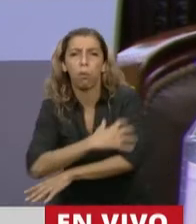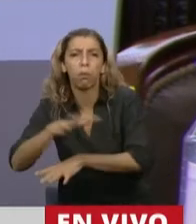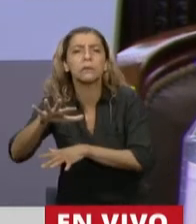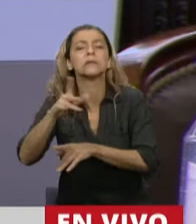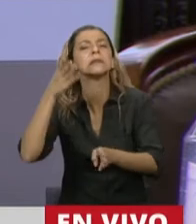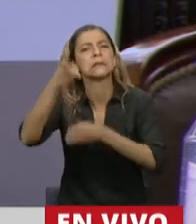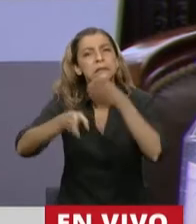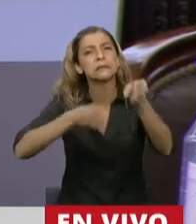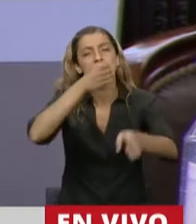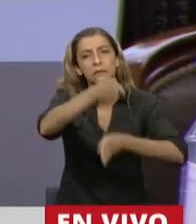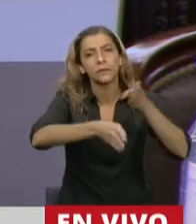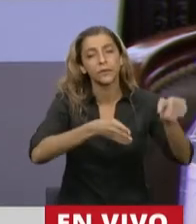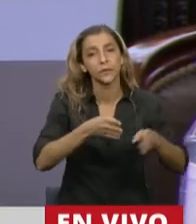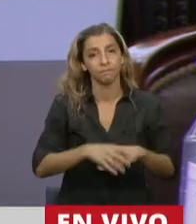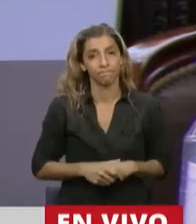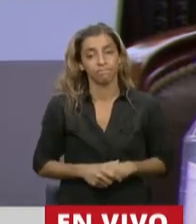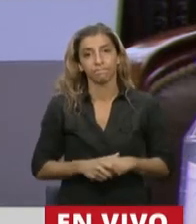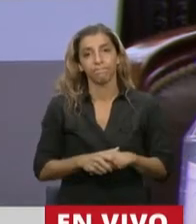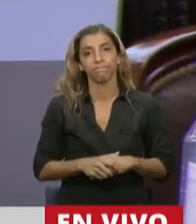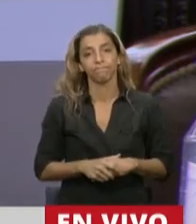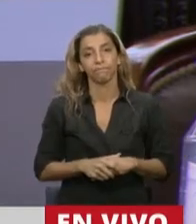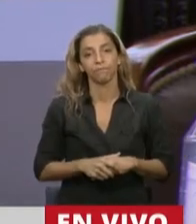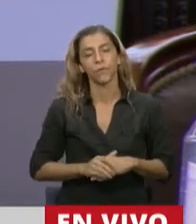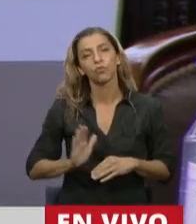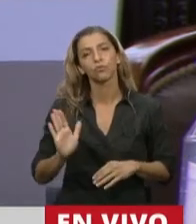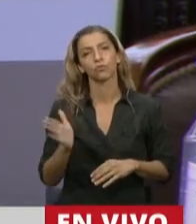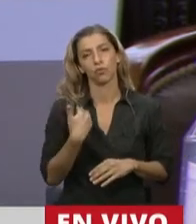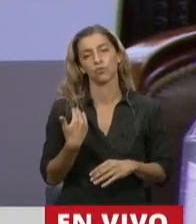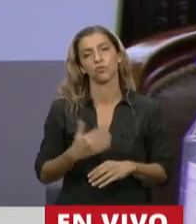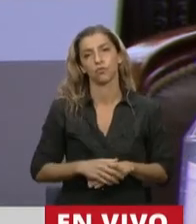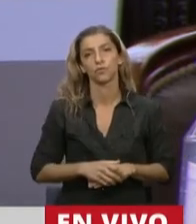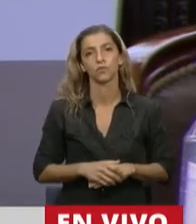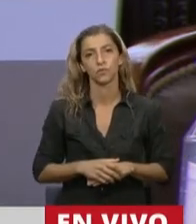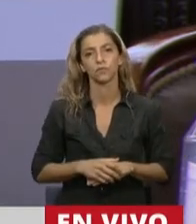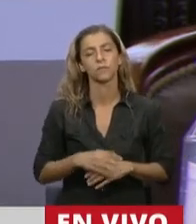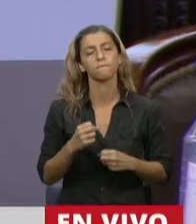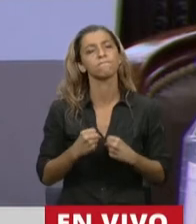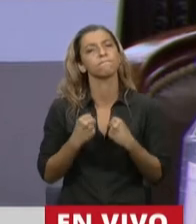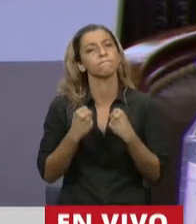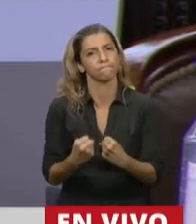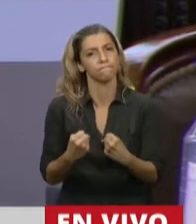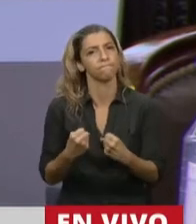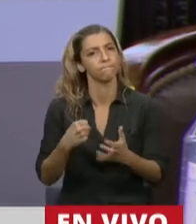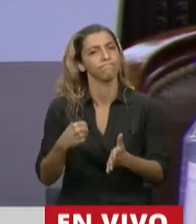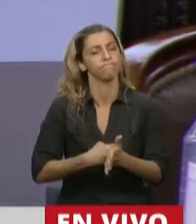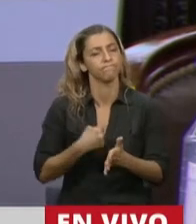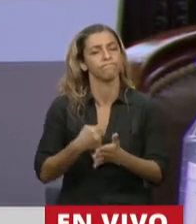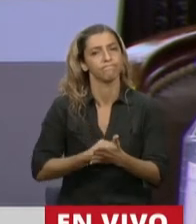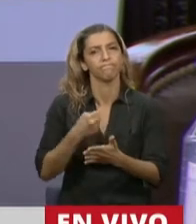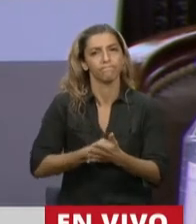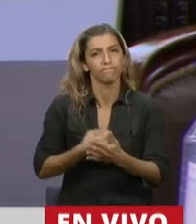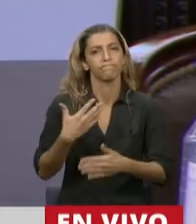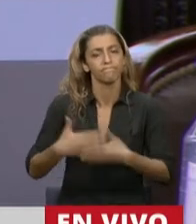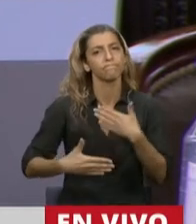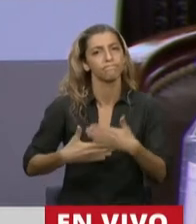Están dando, estamos dando una batalla en esos mismos términos